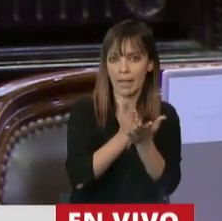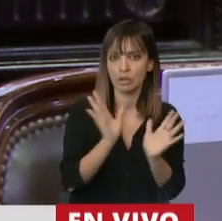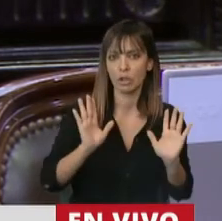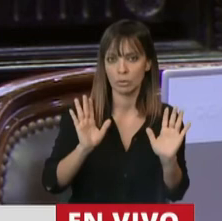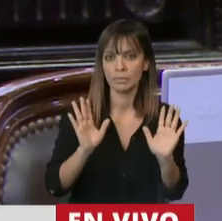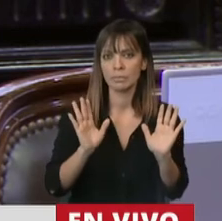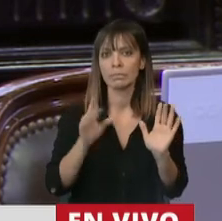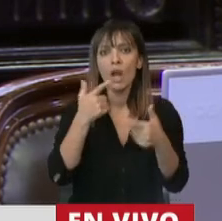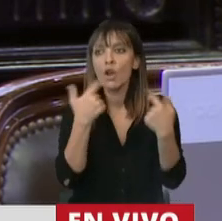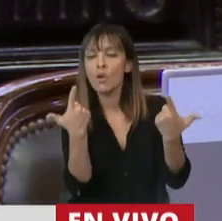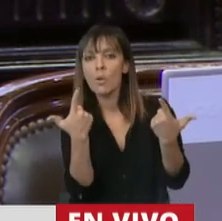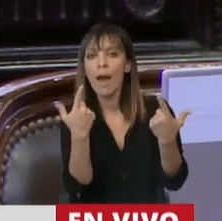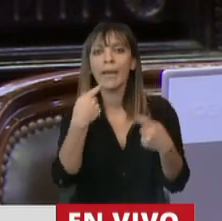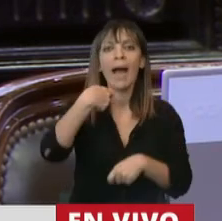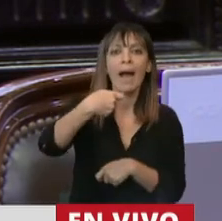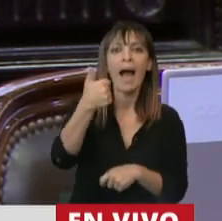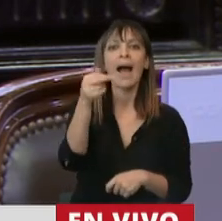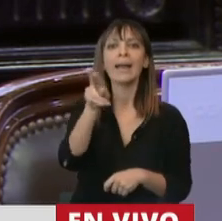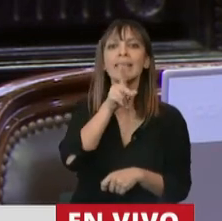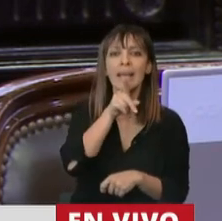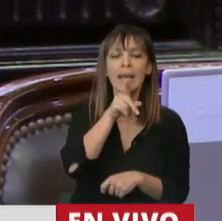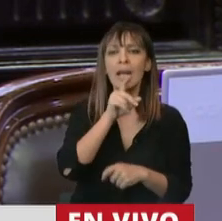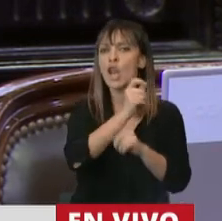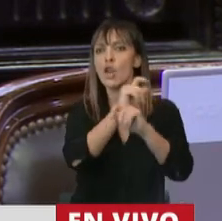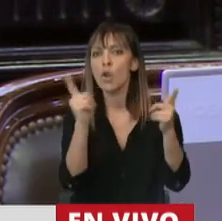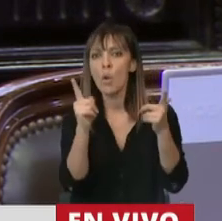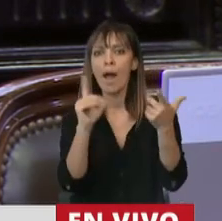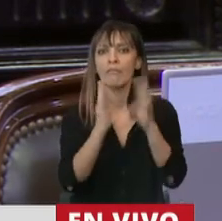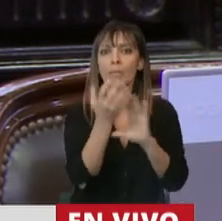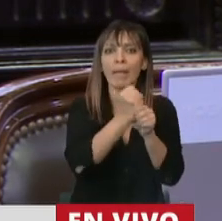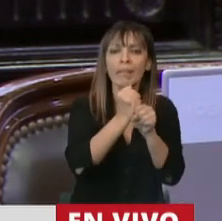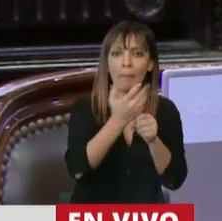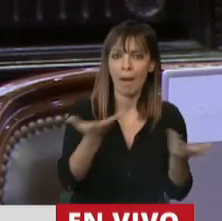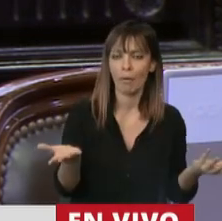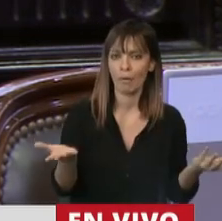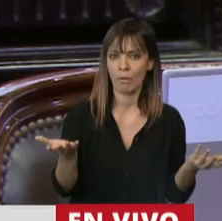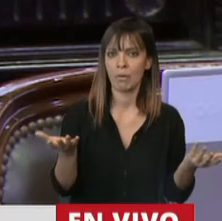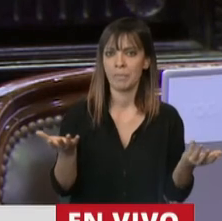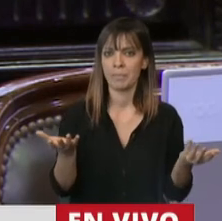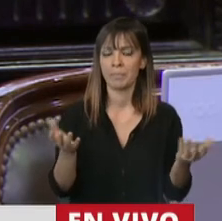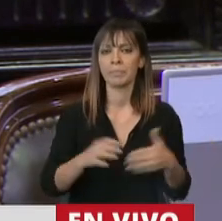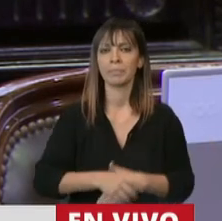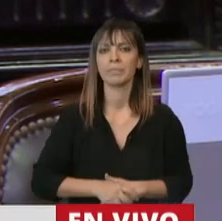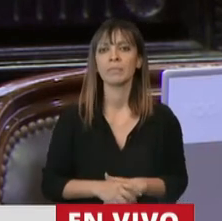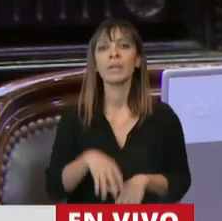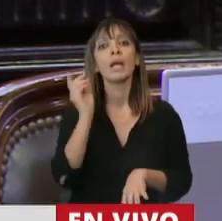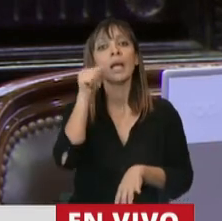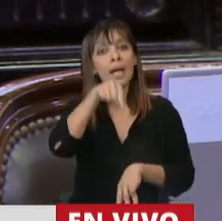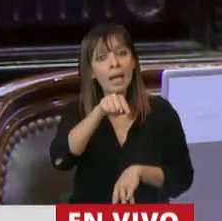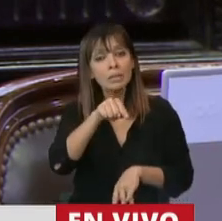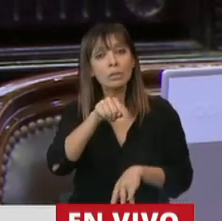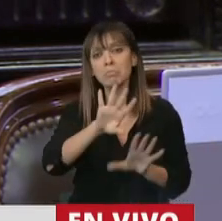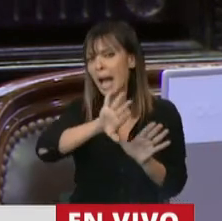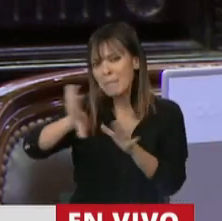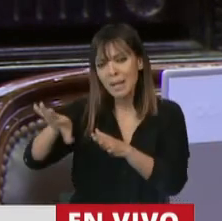no tienen aseguradora de riesgo de trabajo. Son trabajadores que están en la informalidad laboral. Y esto, más allá de que